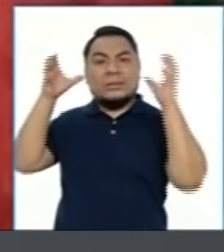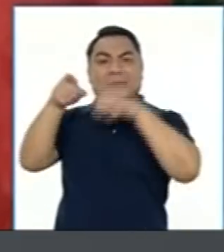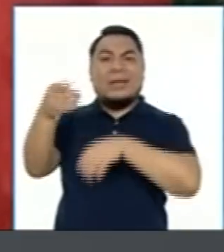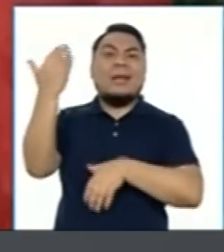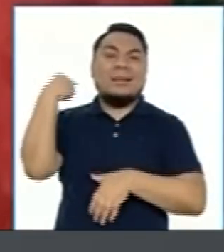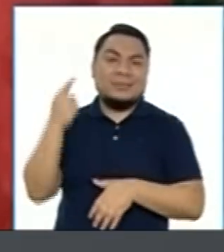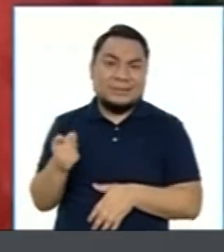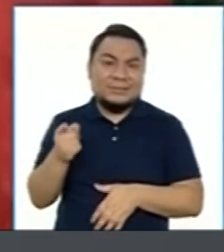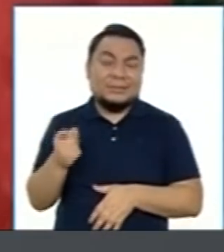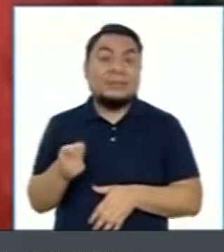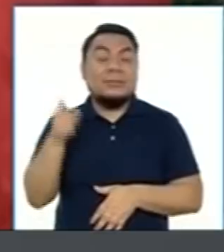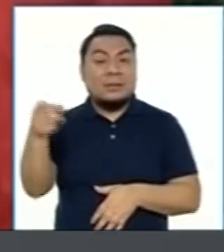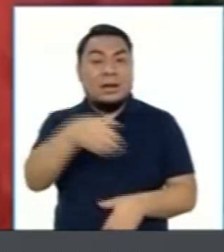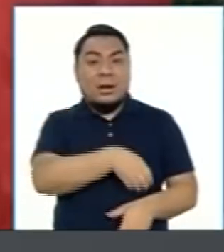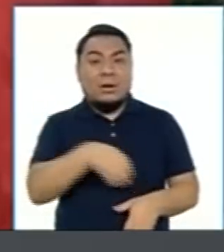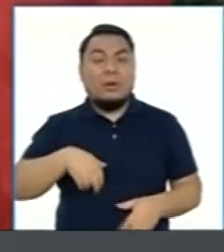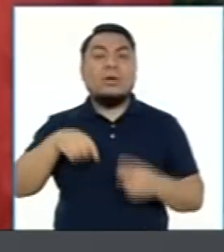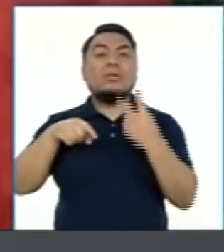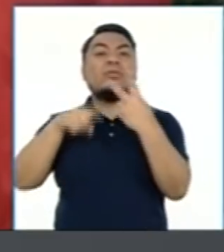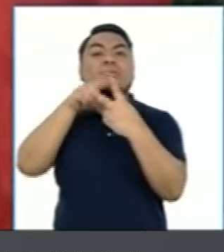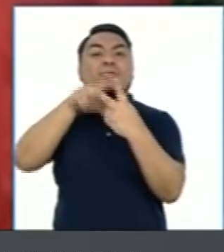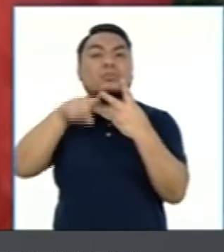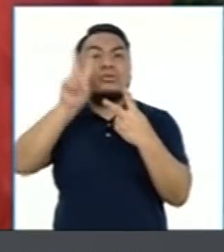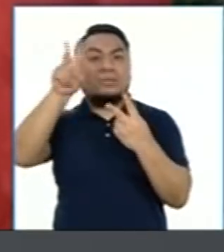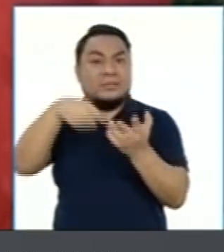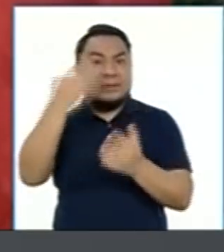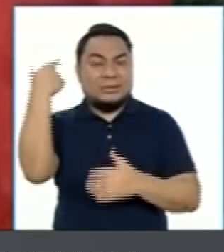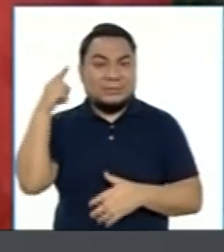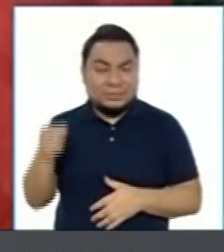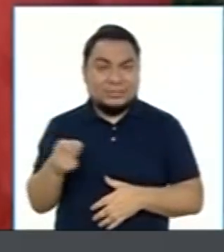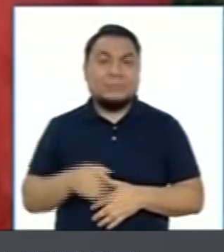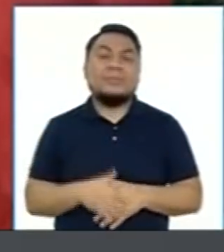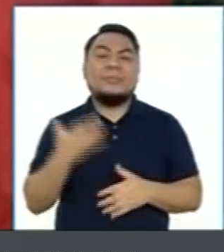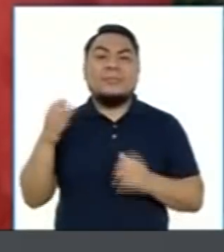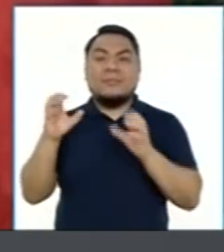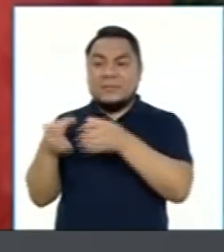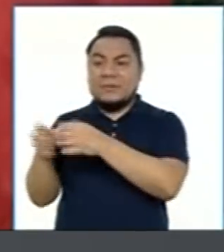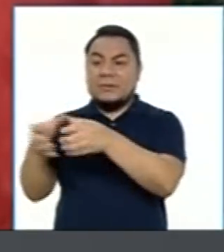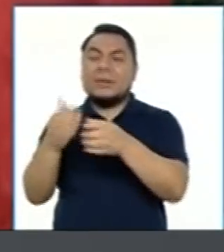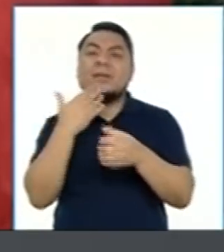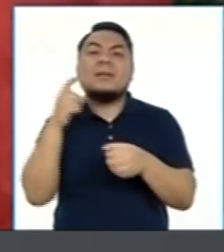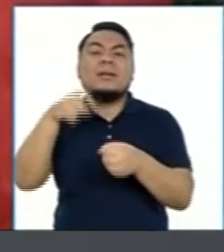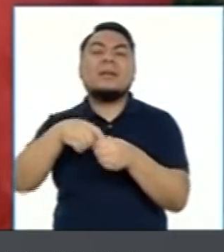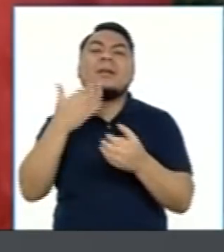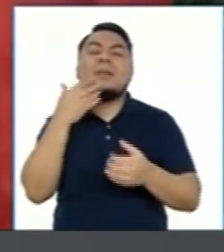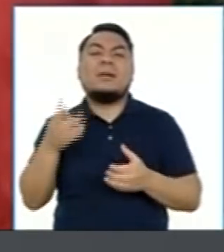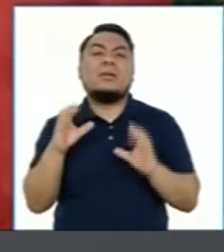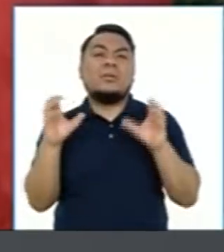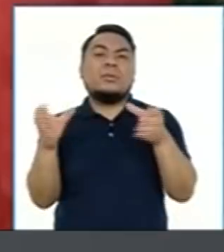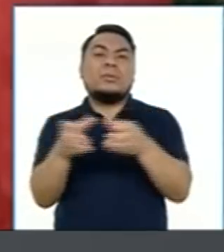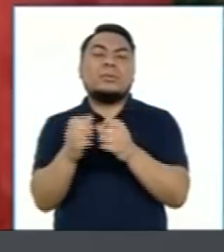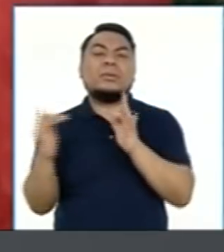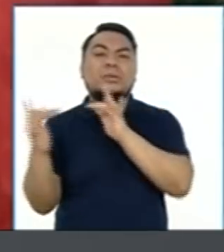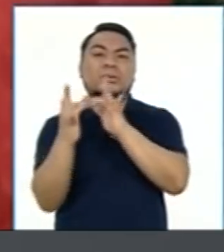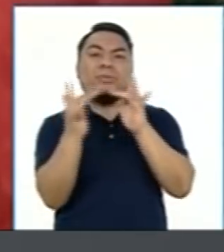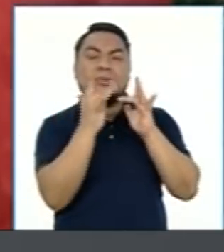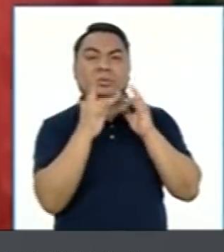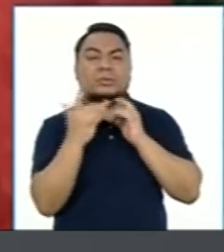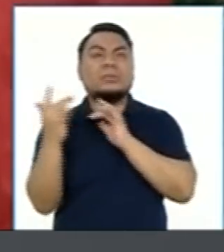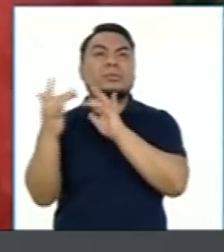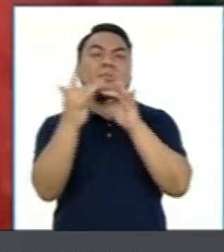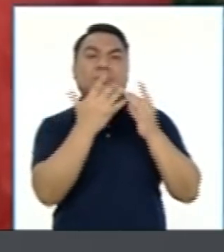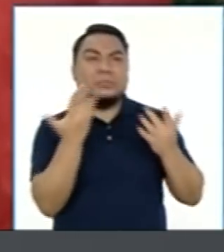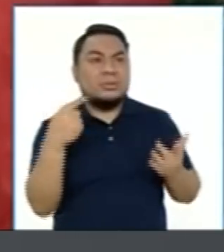Y como congresista, en dos oportunidades, ha integrado varias comisiones. Entre ellas, la Comisión de Relaciones